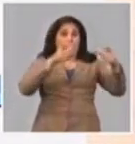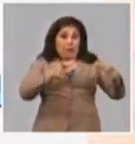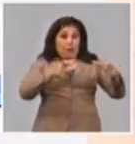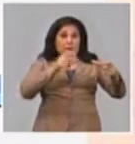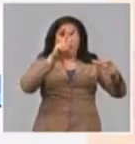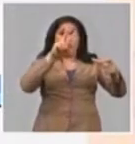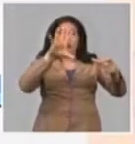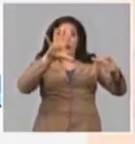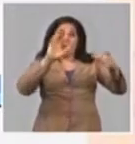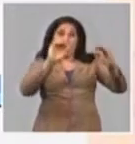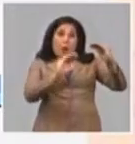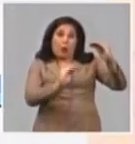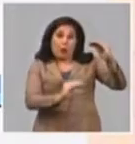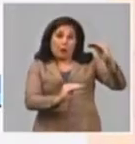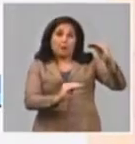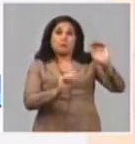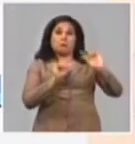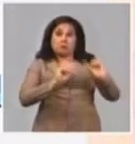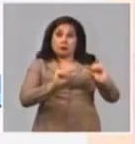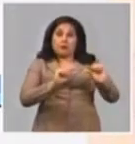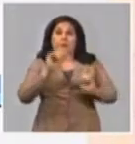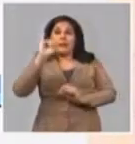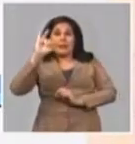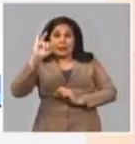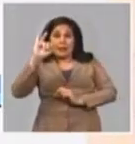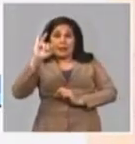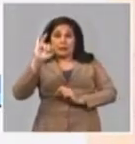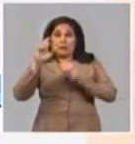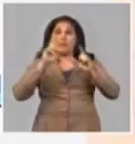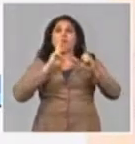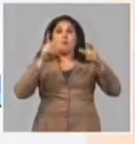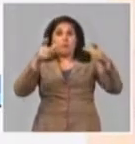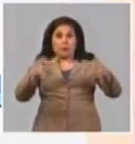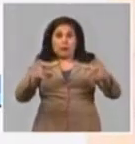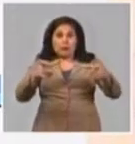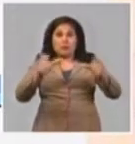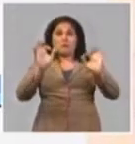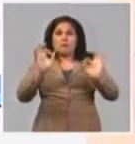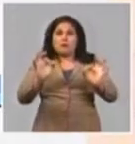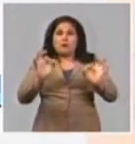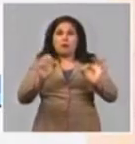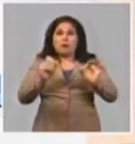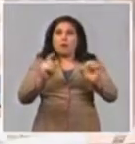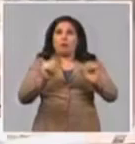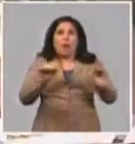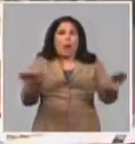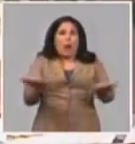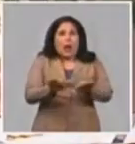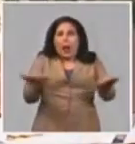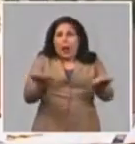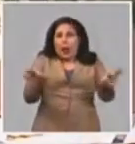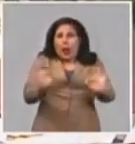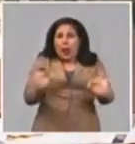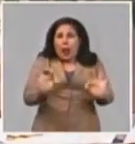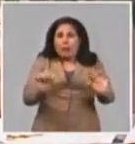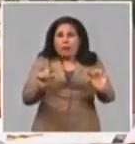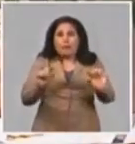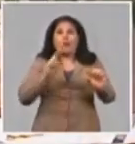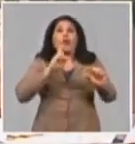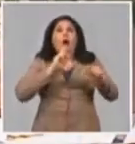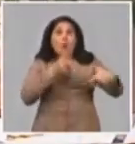al 25% y 7 embalses en volumen muerto. Ahora, de las aguas